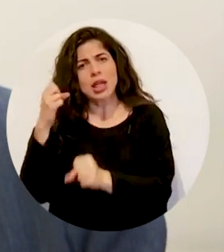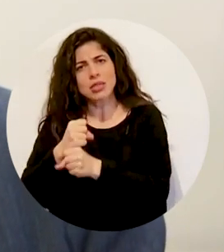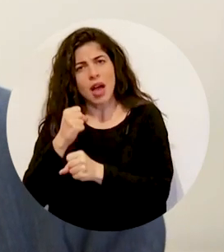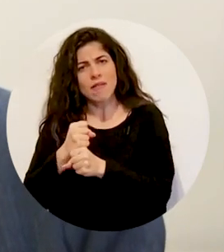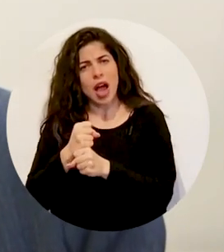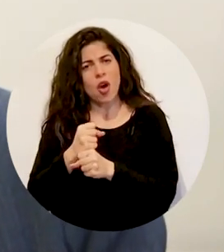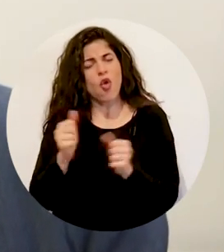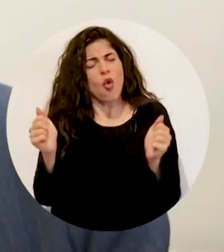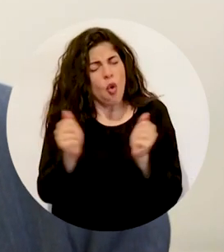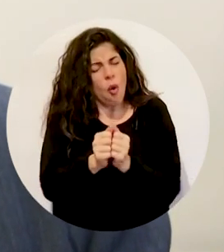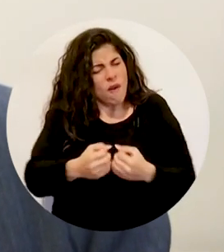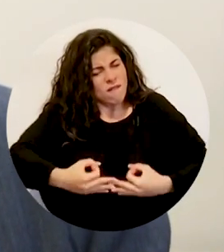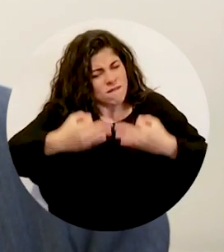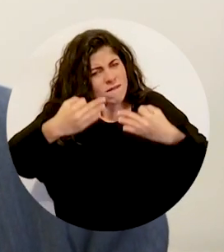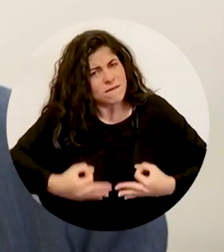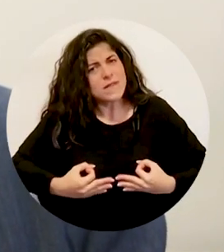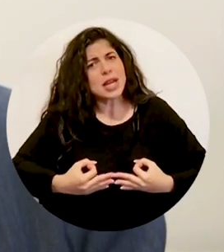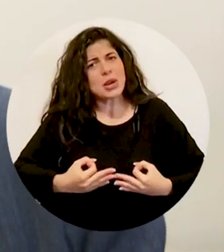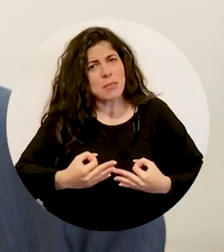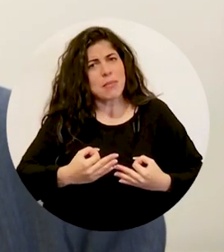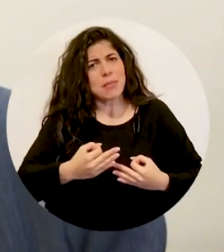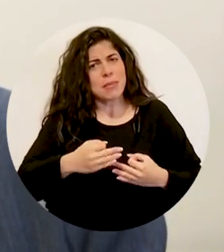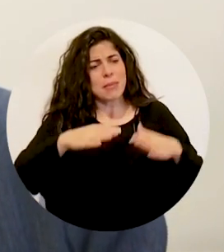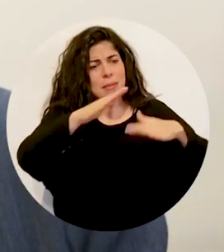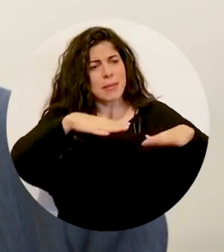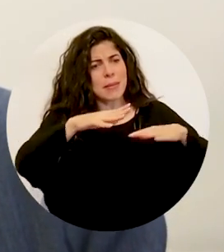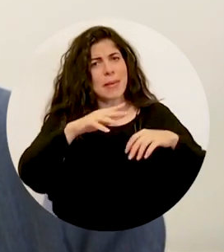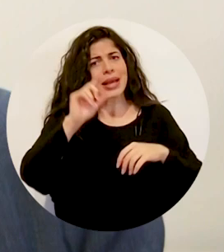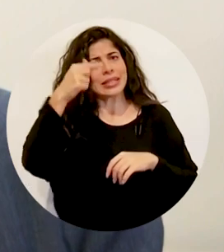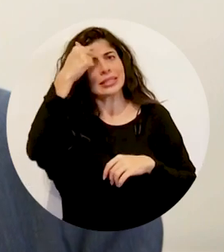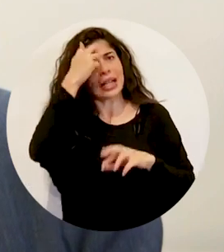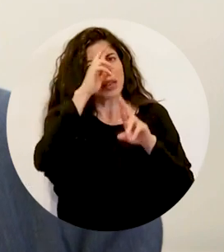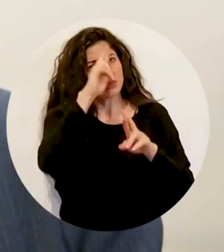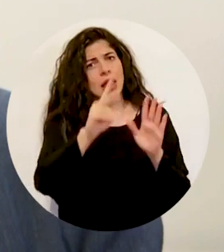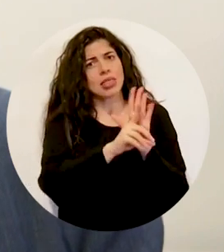toda la firmeza que nos permite nuestro estado social de derecho.